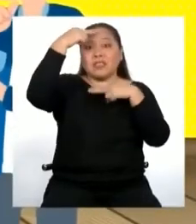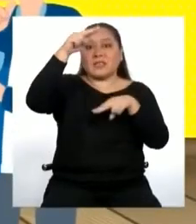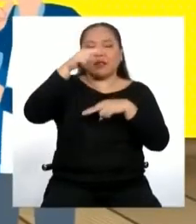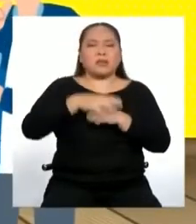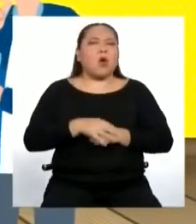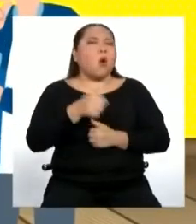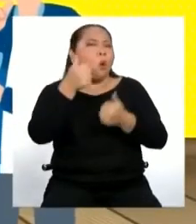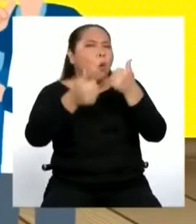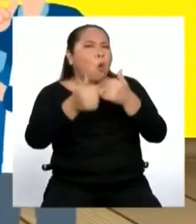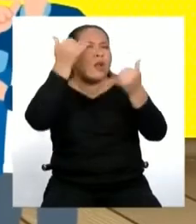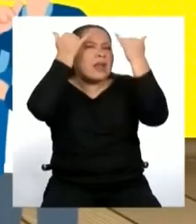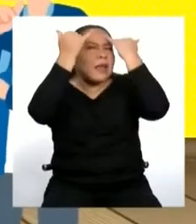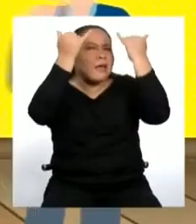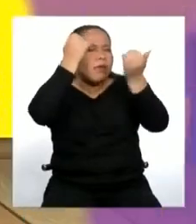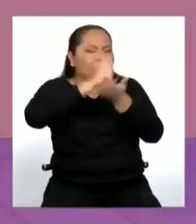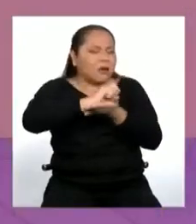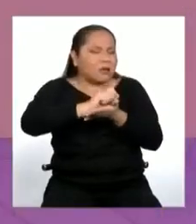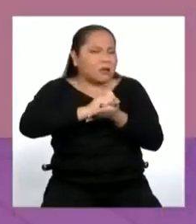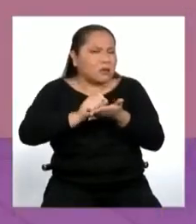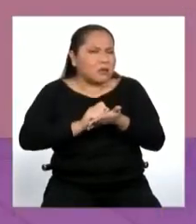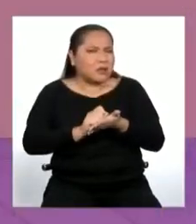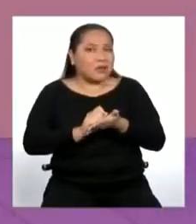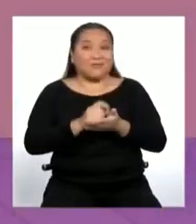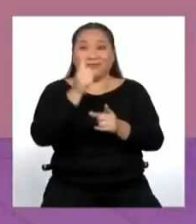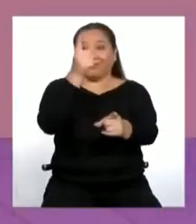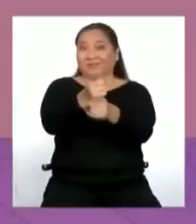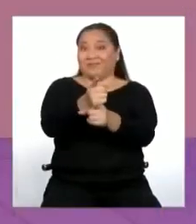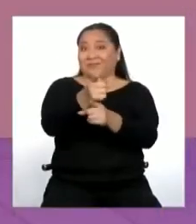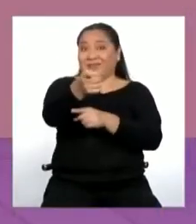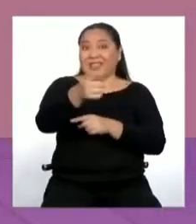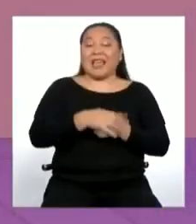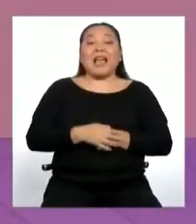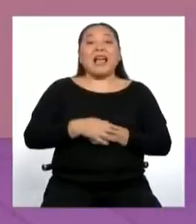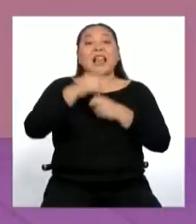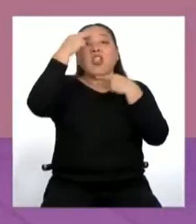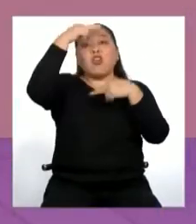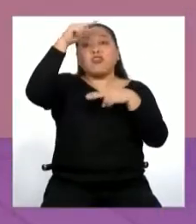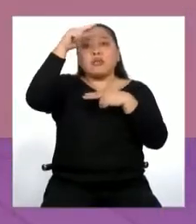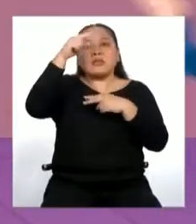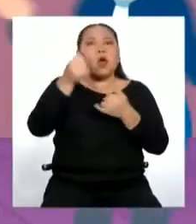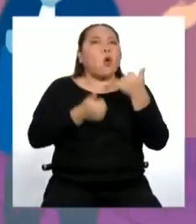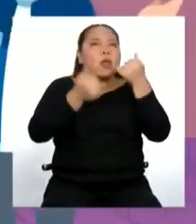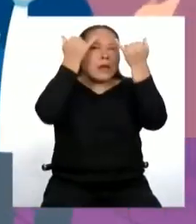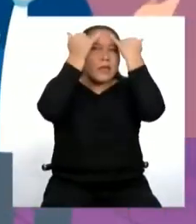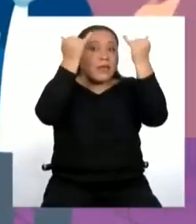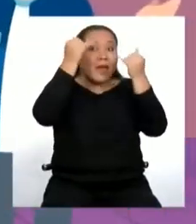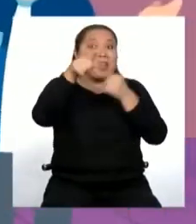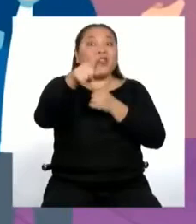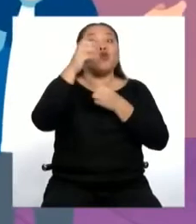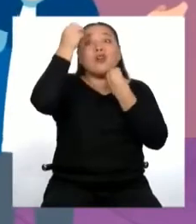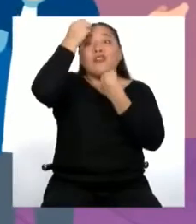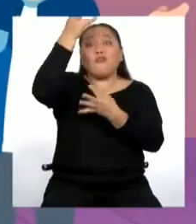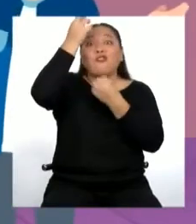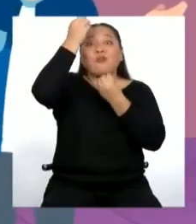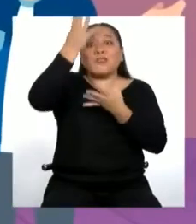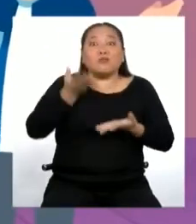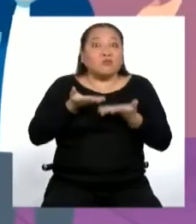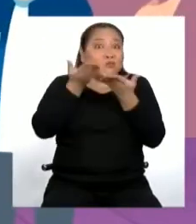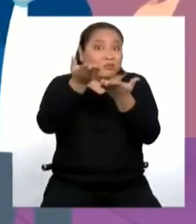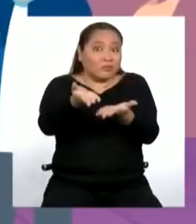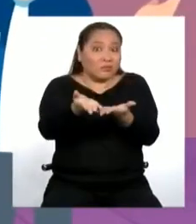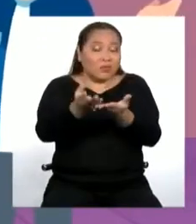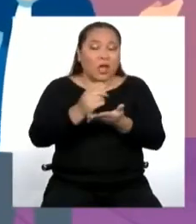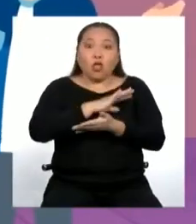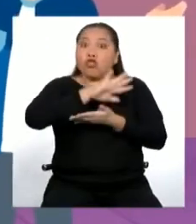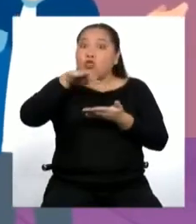intención crees que son escritas? Correcto, con la intención de informar. Entonces, todos los textos